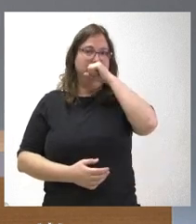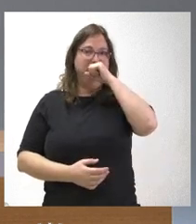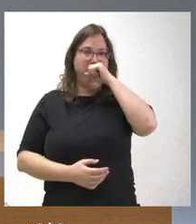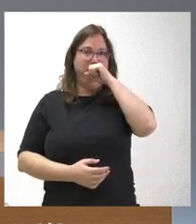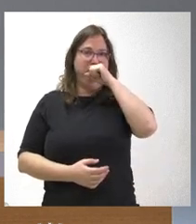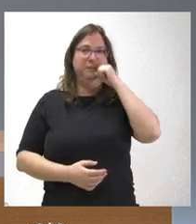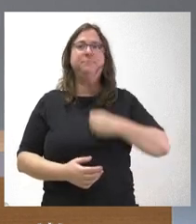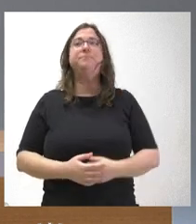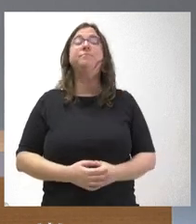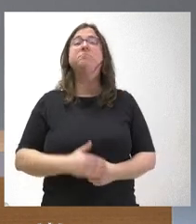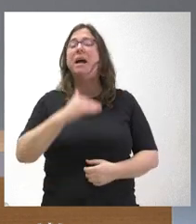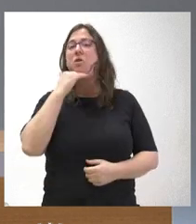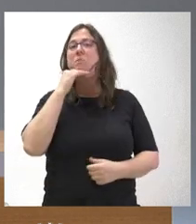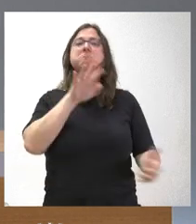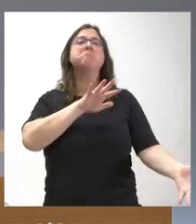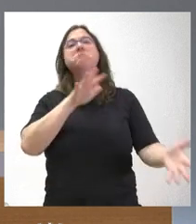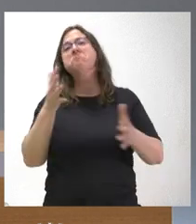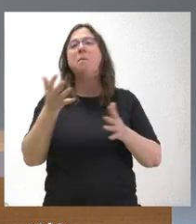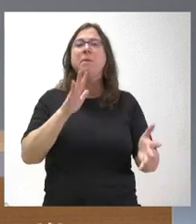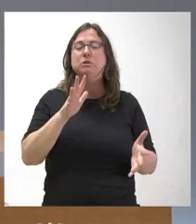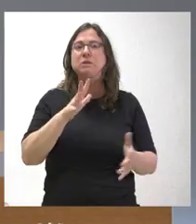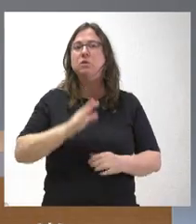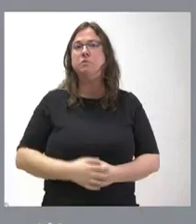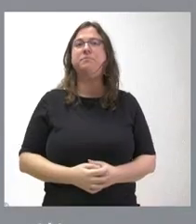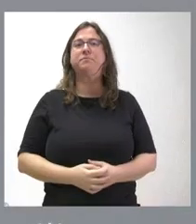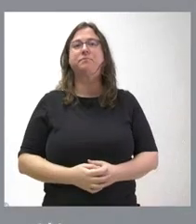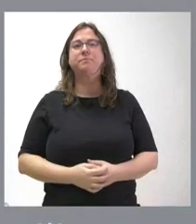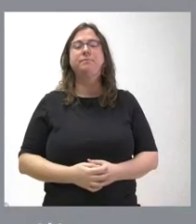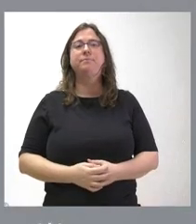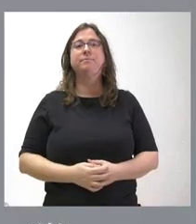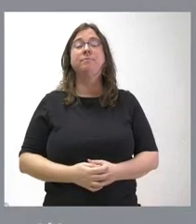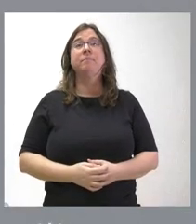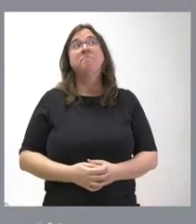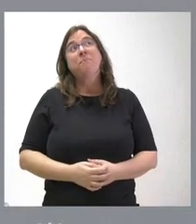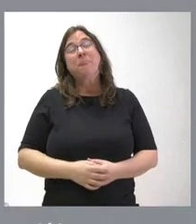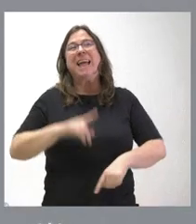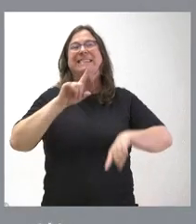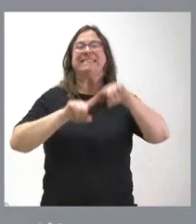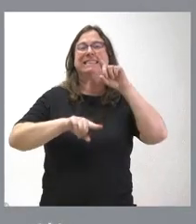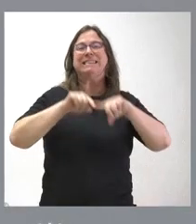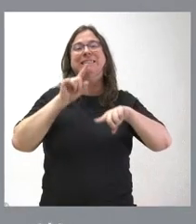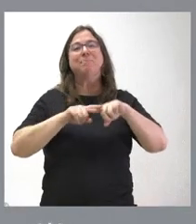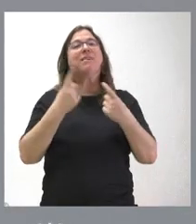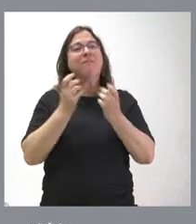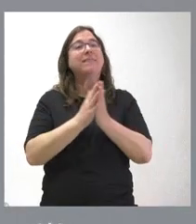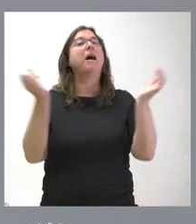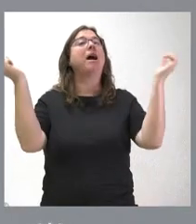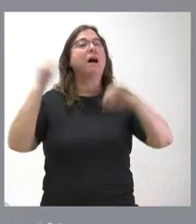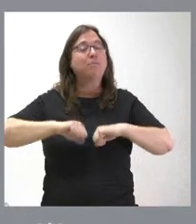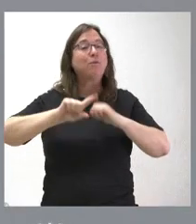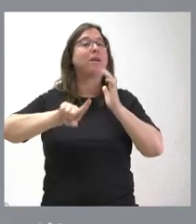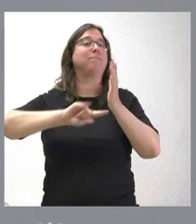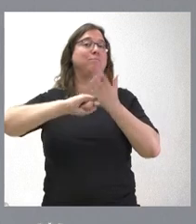¿Quién nos puede dar una estimación aproximada? Pues tendría que definirse, finalmente, la aprobación del proyecto de ley.